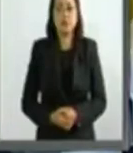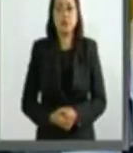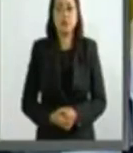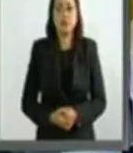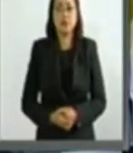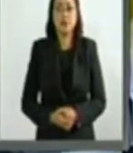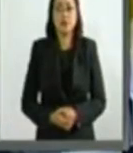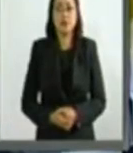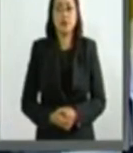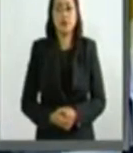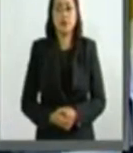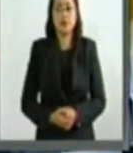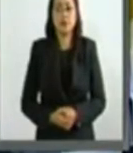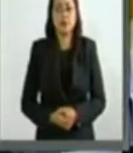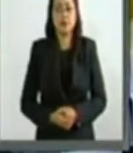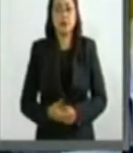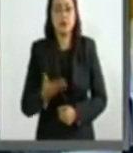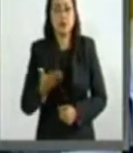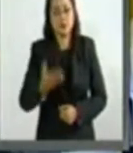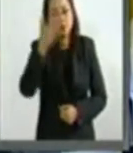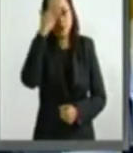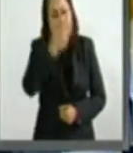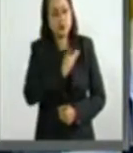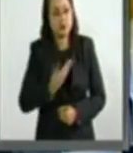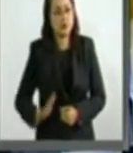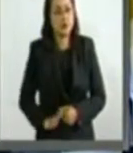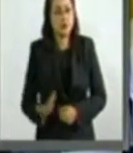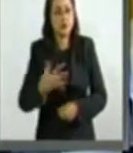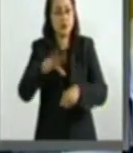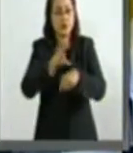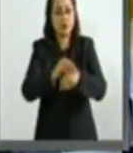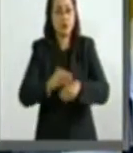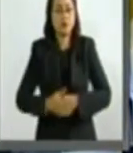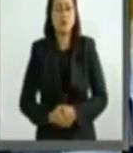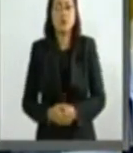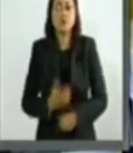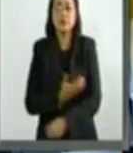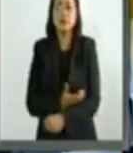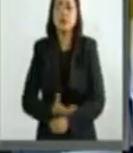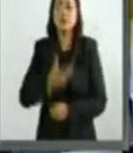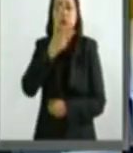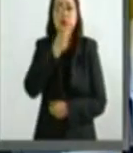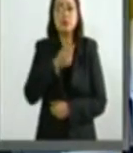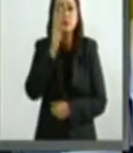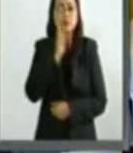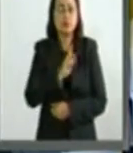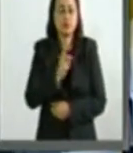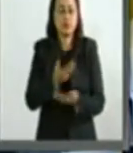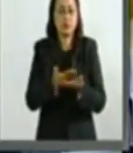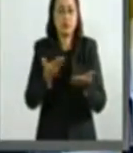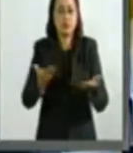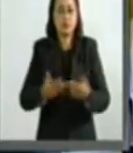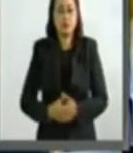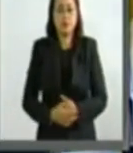Con su permiso, señor Presidente, compañeras y compañeros.